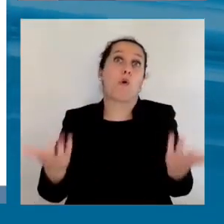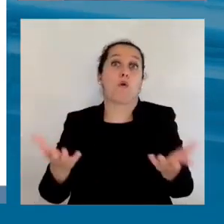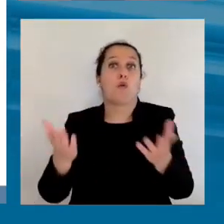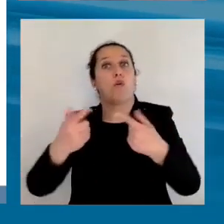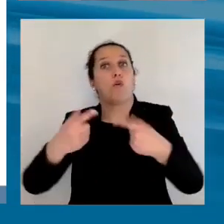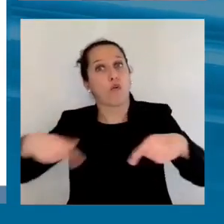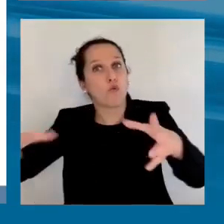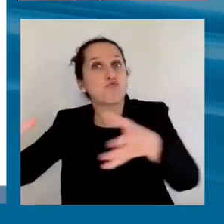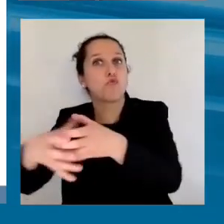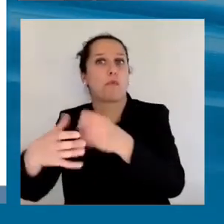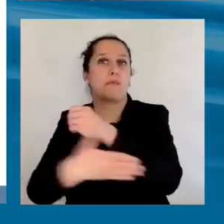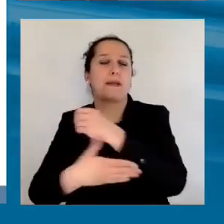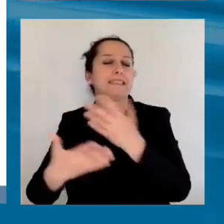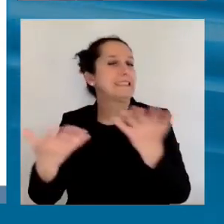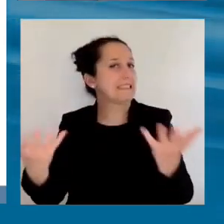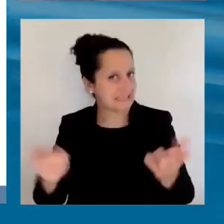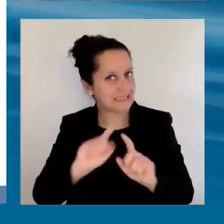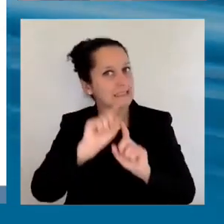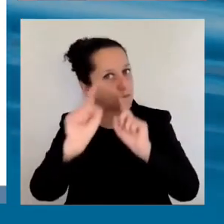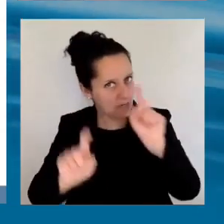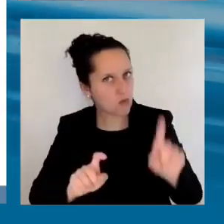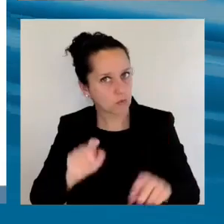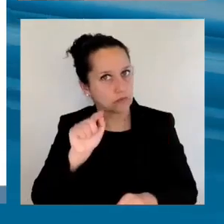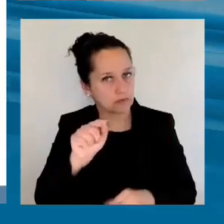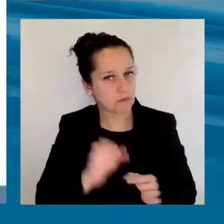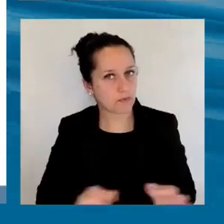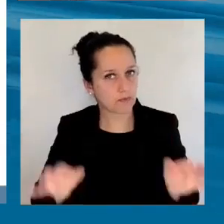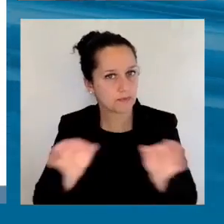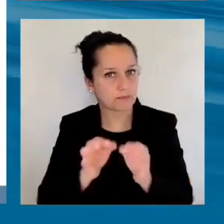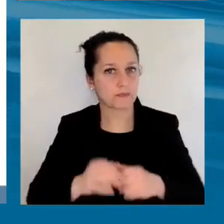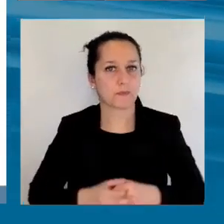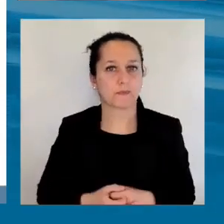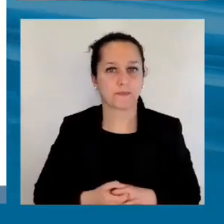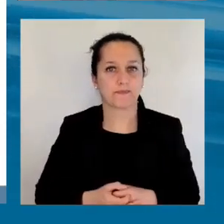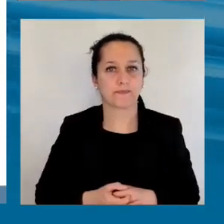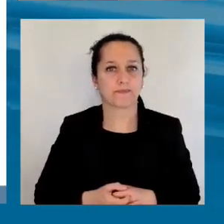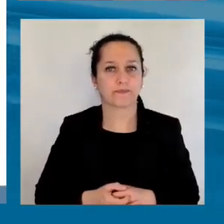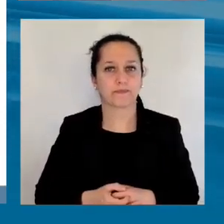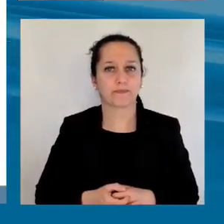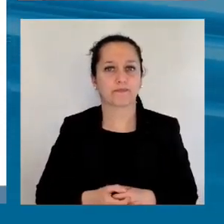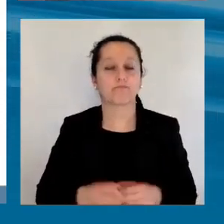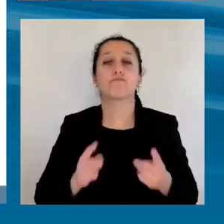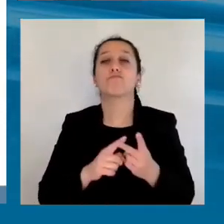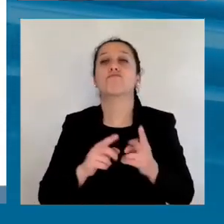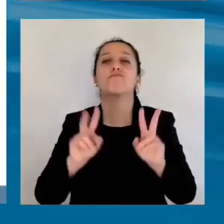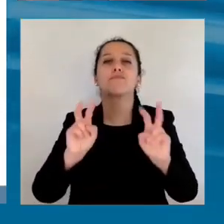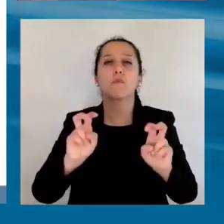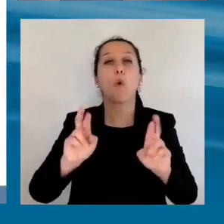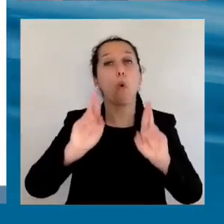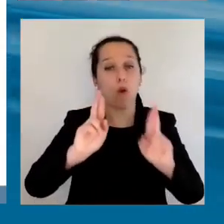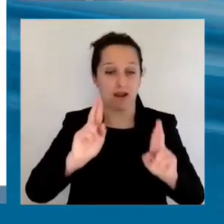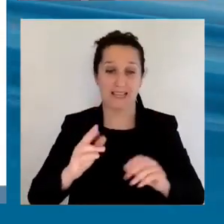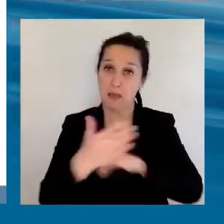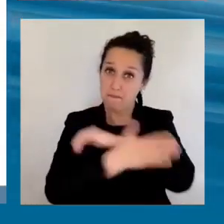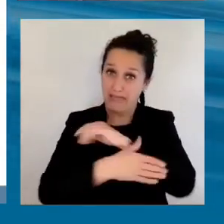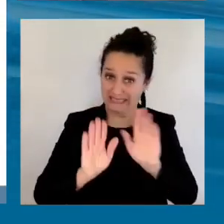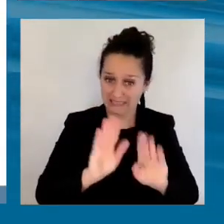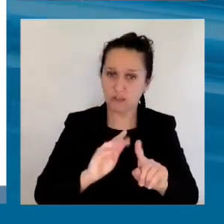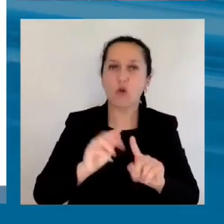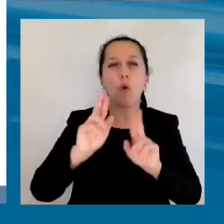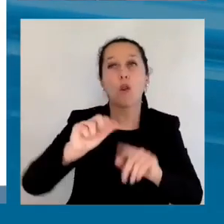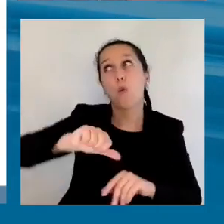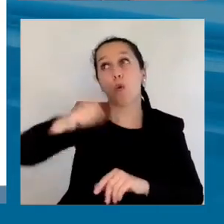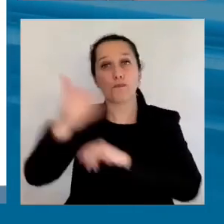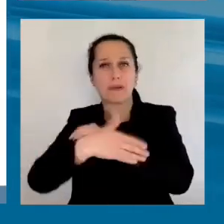es importante plantear la pregunta. Otra pregunta clave es, ¿cómo competir en la atracción de inversión extranjera directa y estimular la inversión?